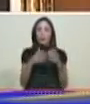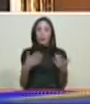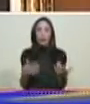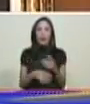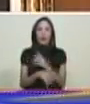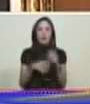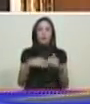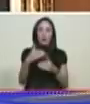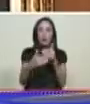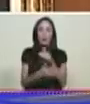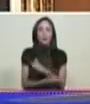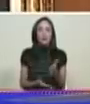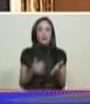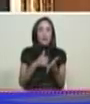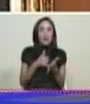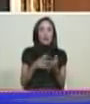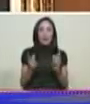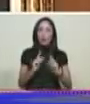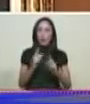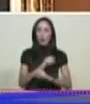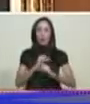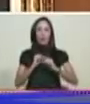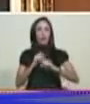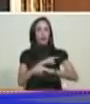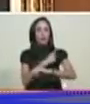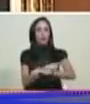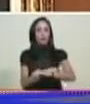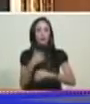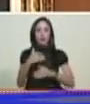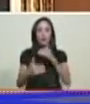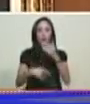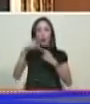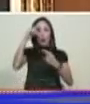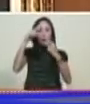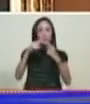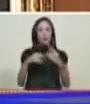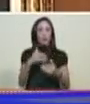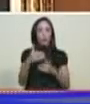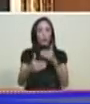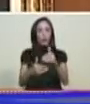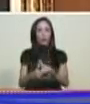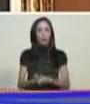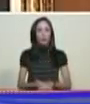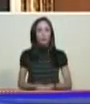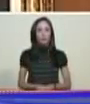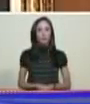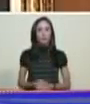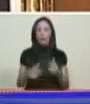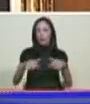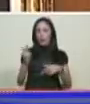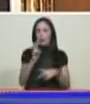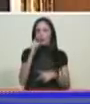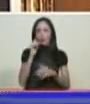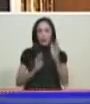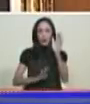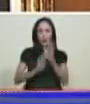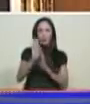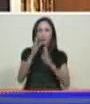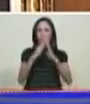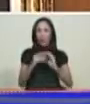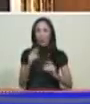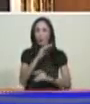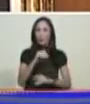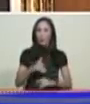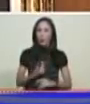podemos aflojar ni un tema tenemos que cumplir las metas y sobre cumplirlas Venezuela lo tiene todo todo todo todo todo